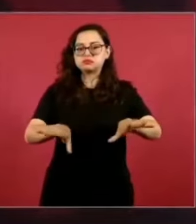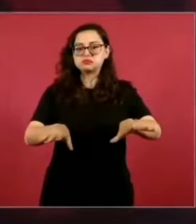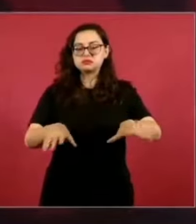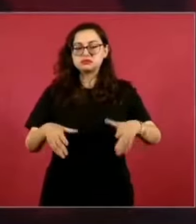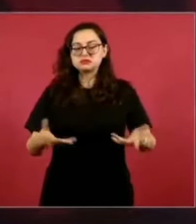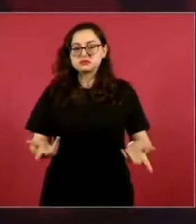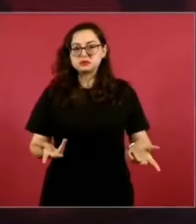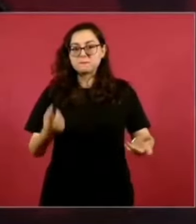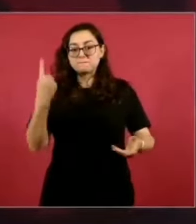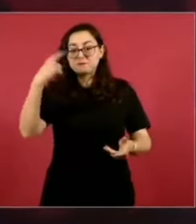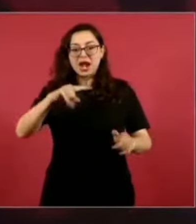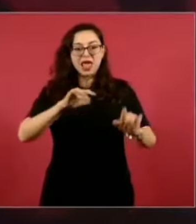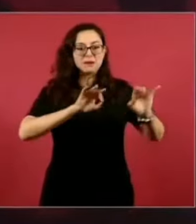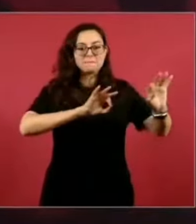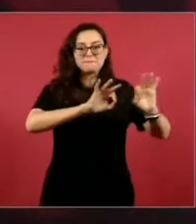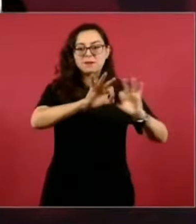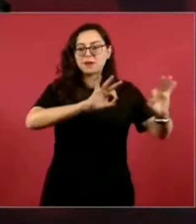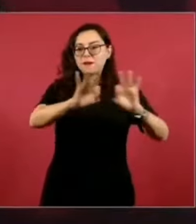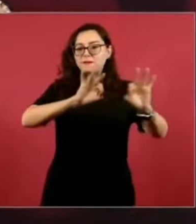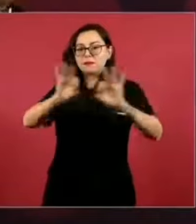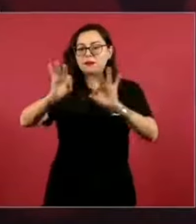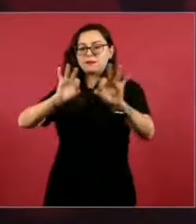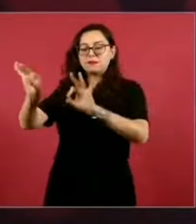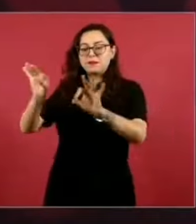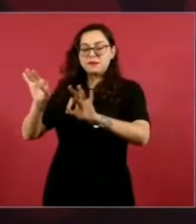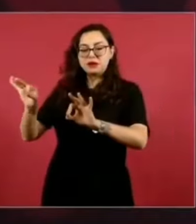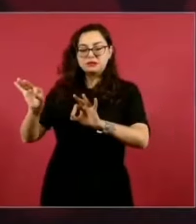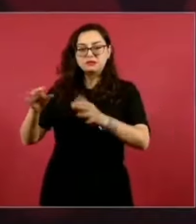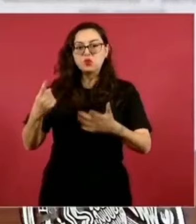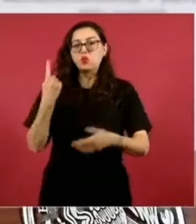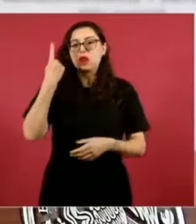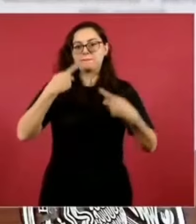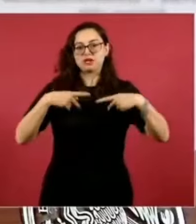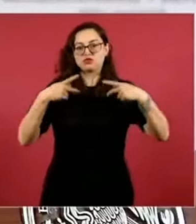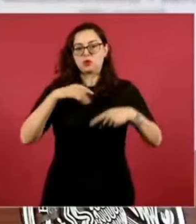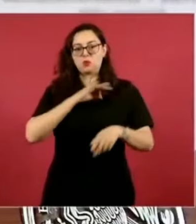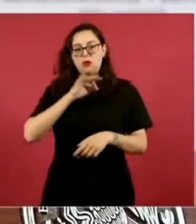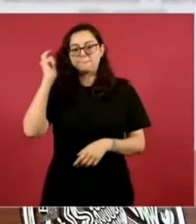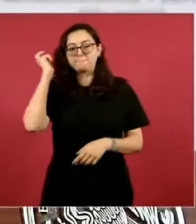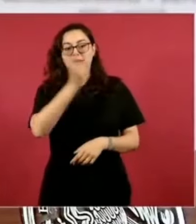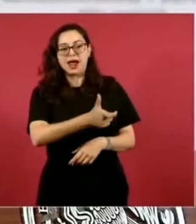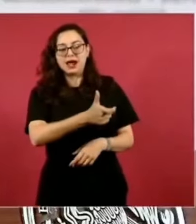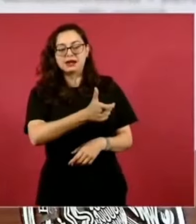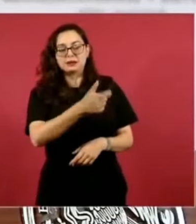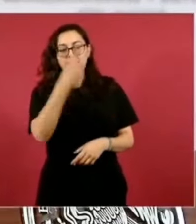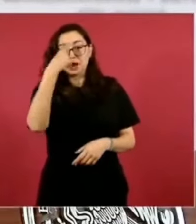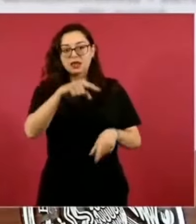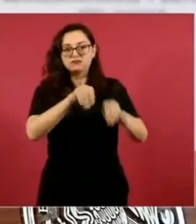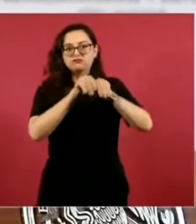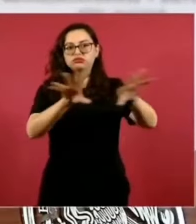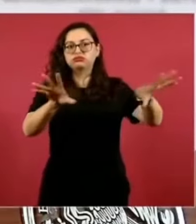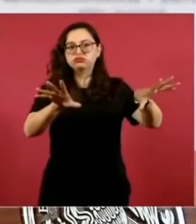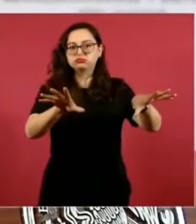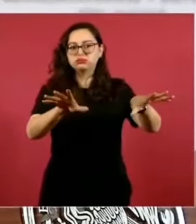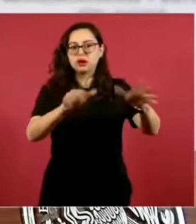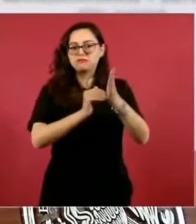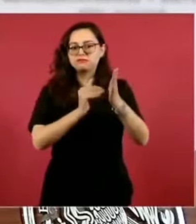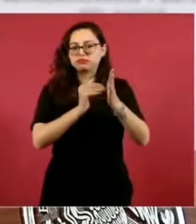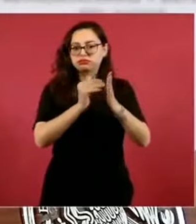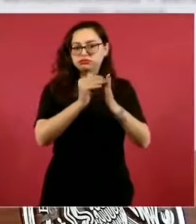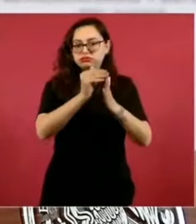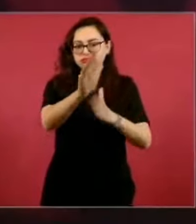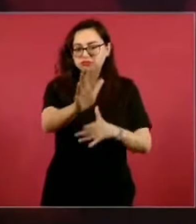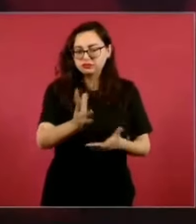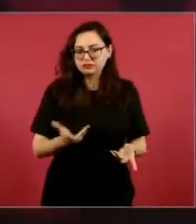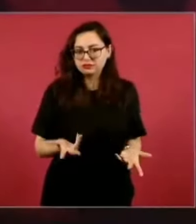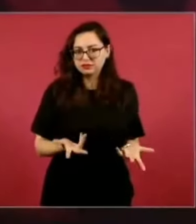inducidos y que se paga por eso, por cada mensaje.